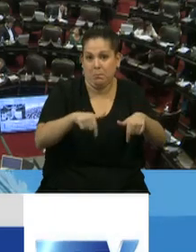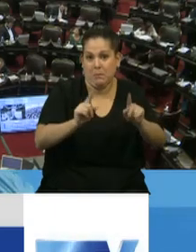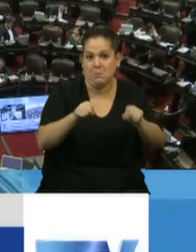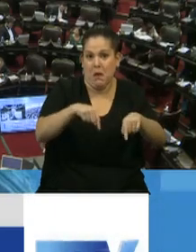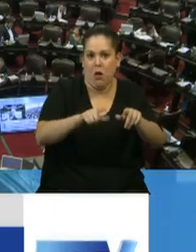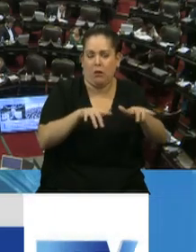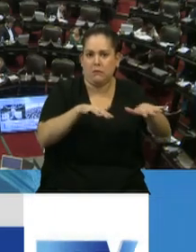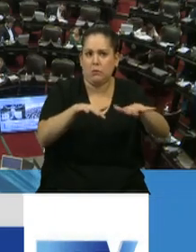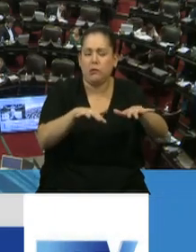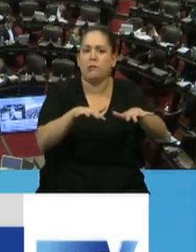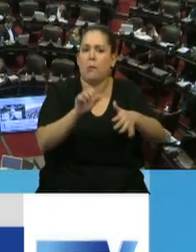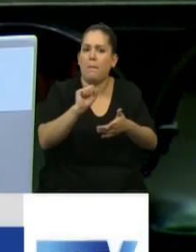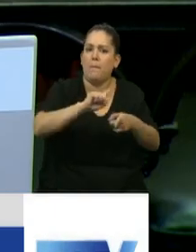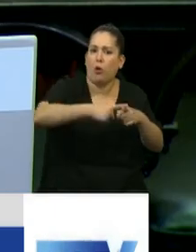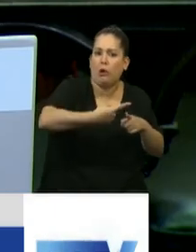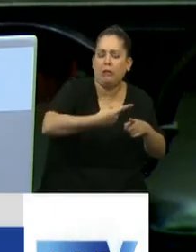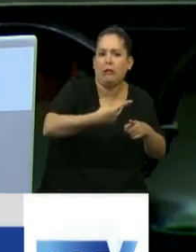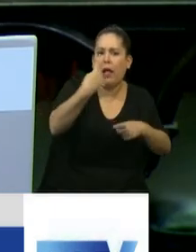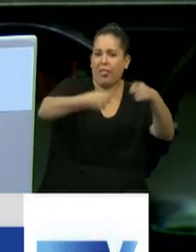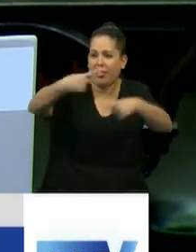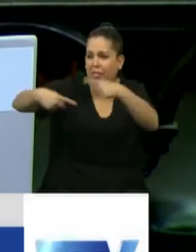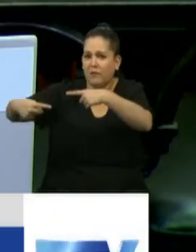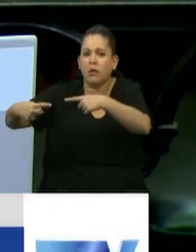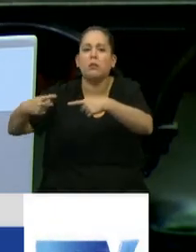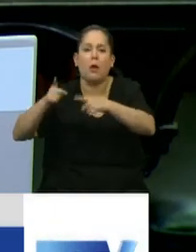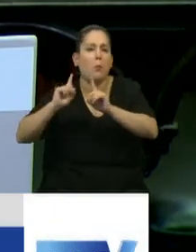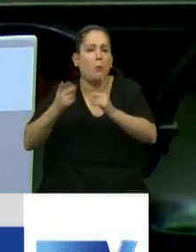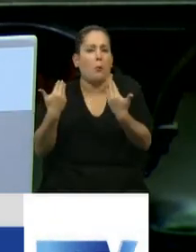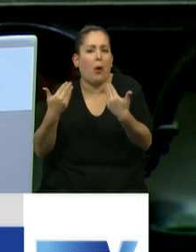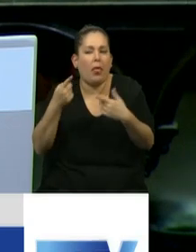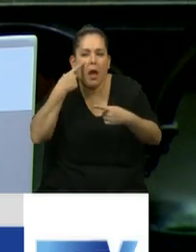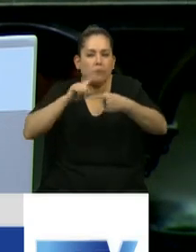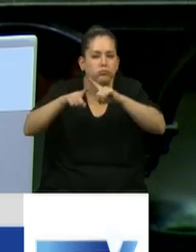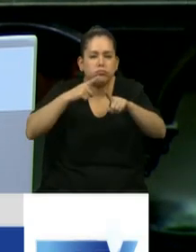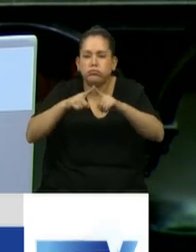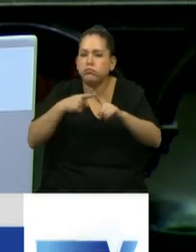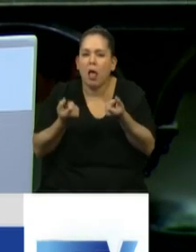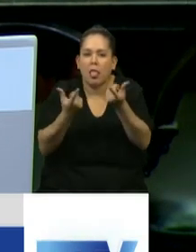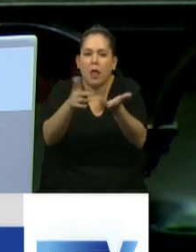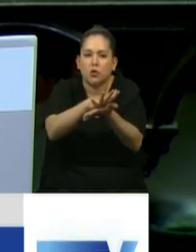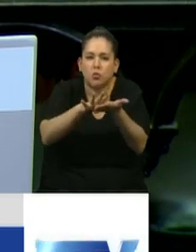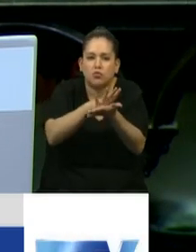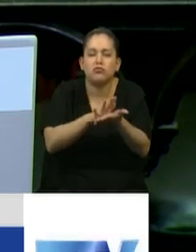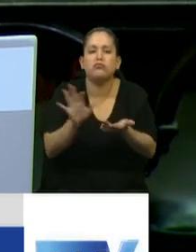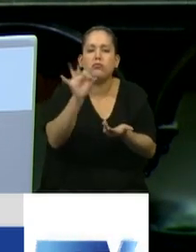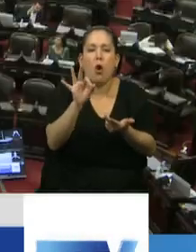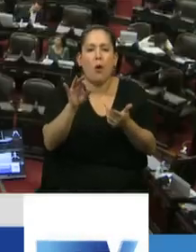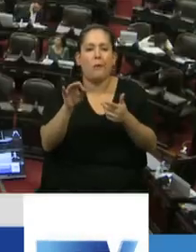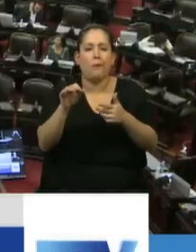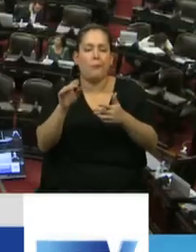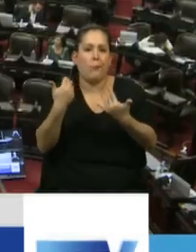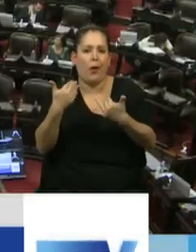la política y las distintas fuerzas políticas pueden cooperar para encontrar soluciones o pueden contribuir para agudizarlas.